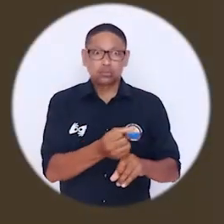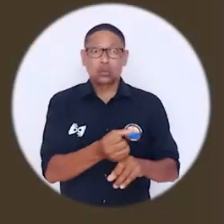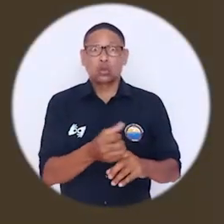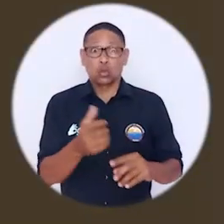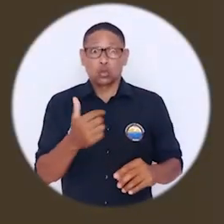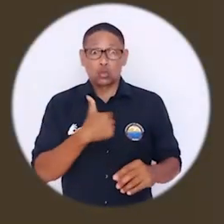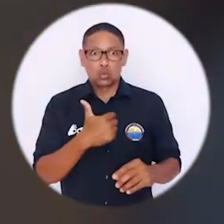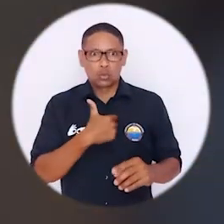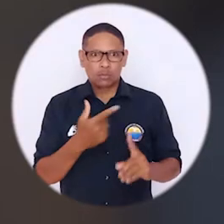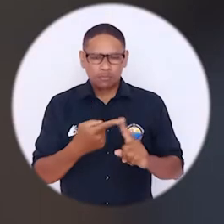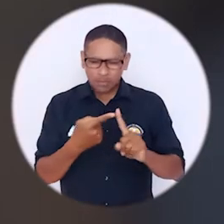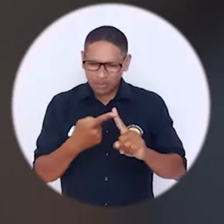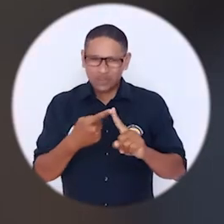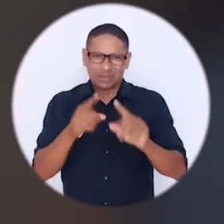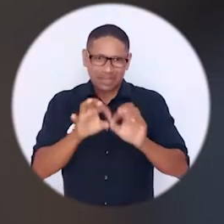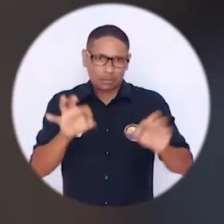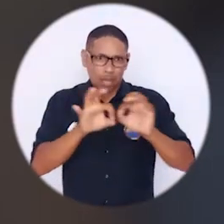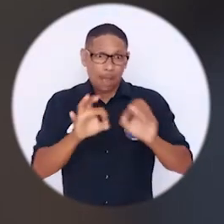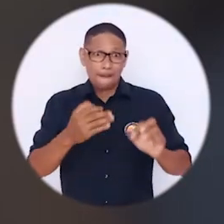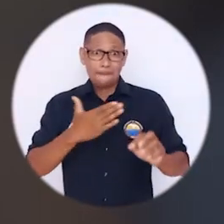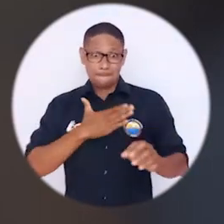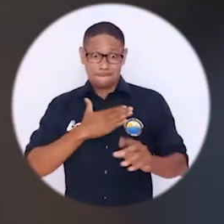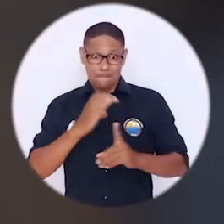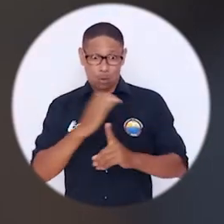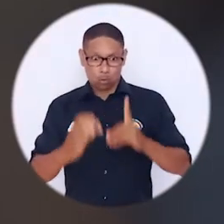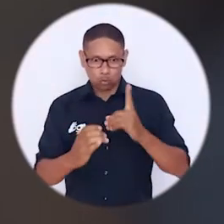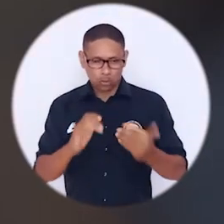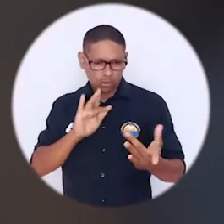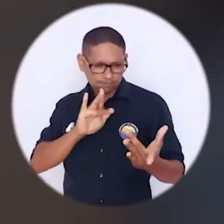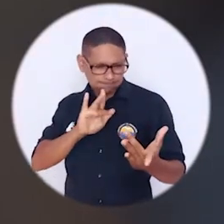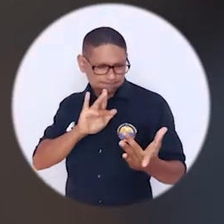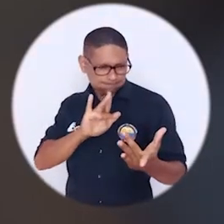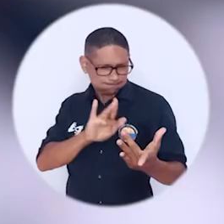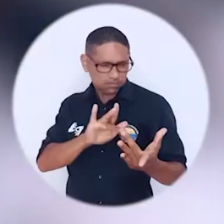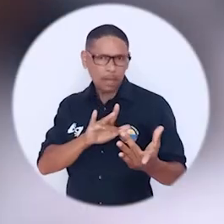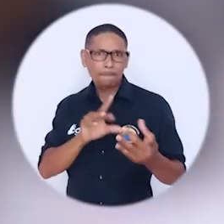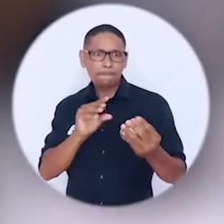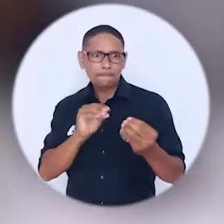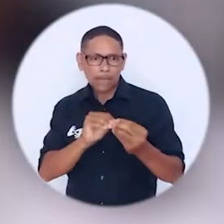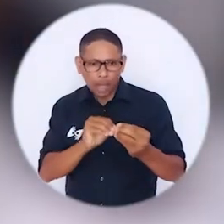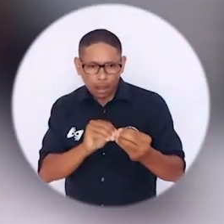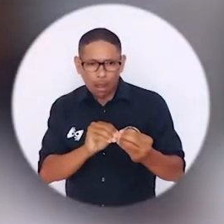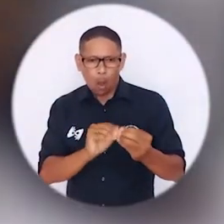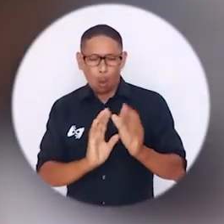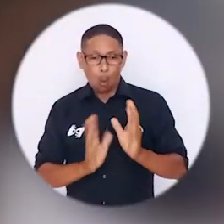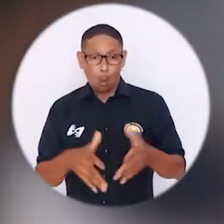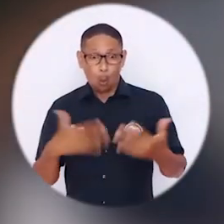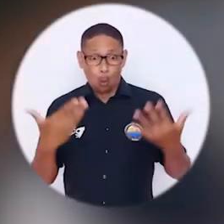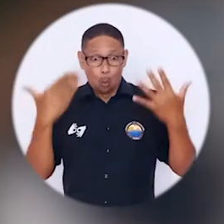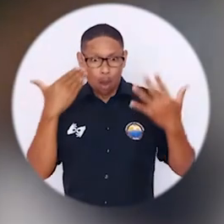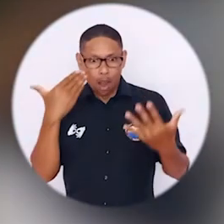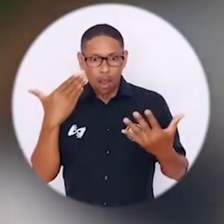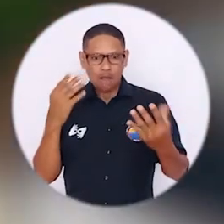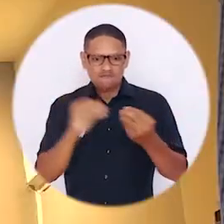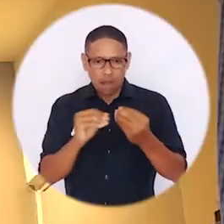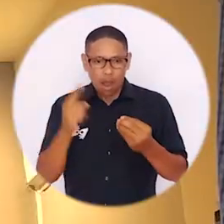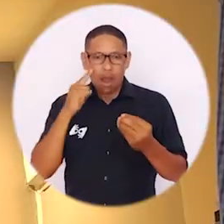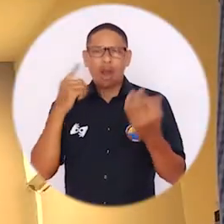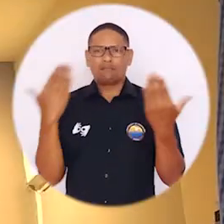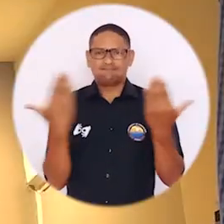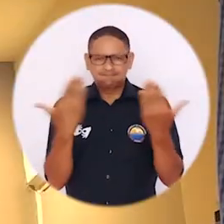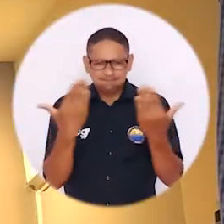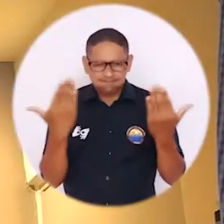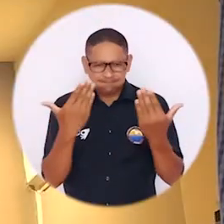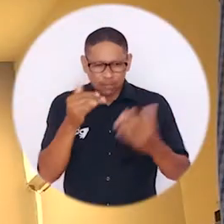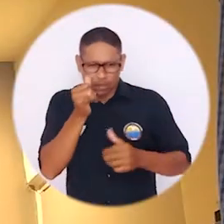Entonces fue algo que realicé para acercarme mucho más a mi cultura y poder inmortalizar